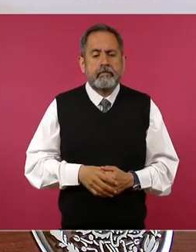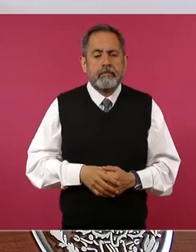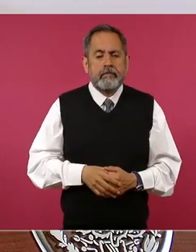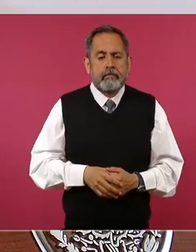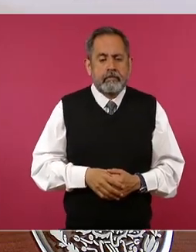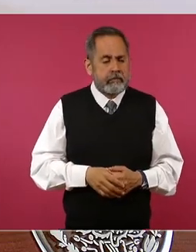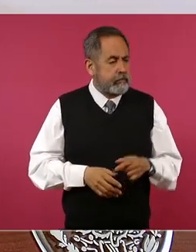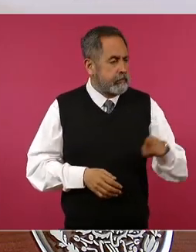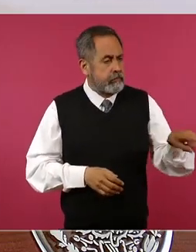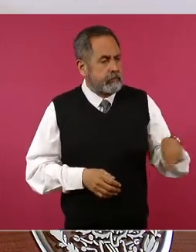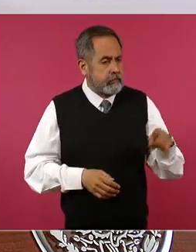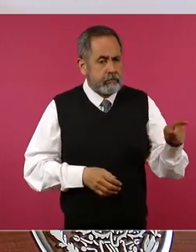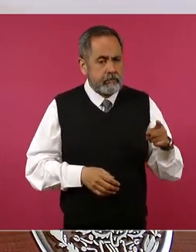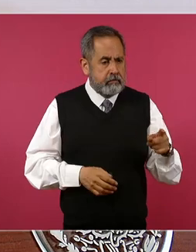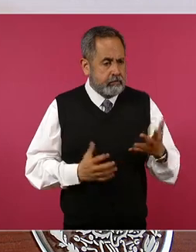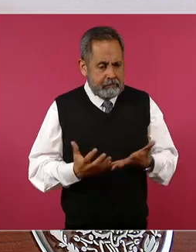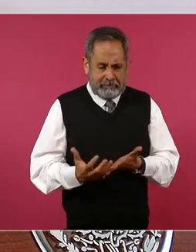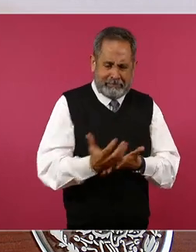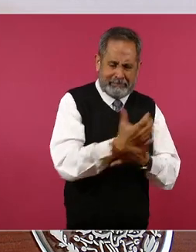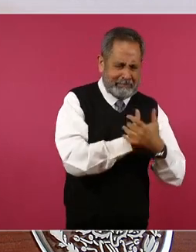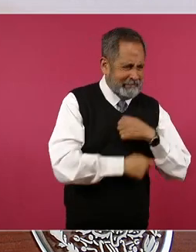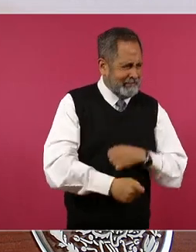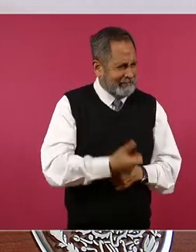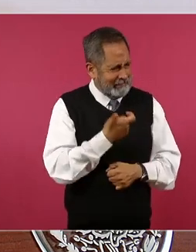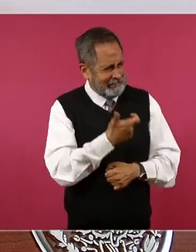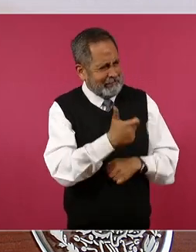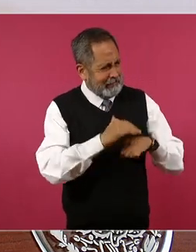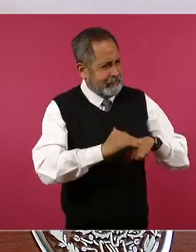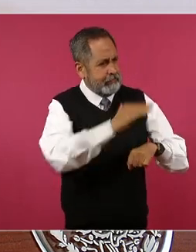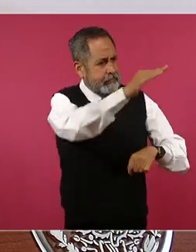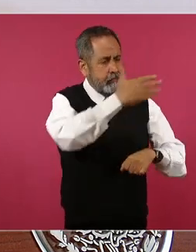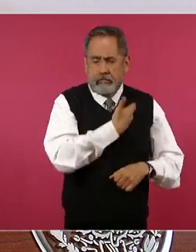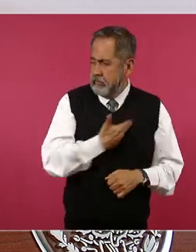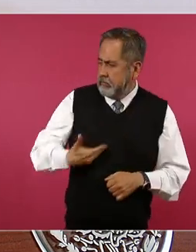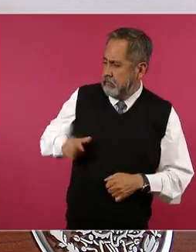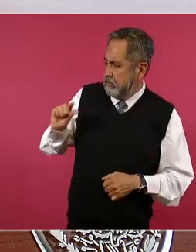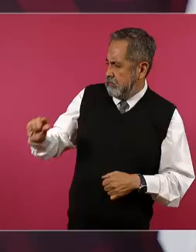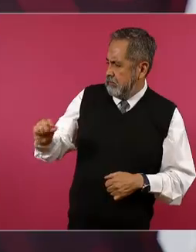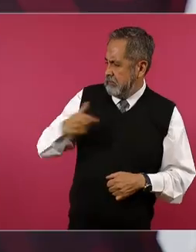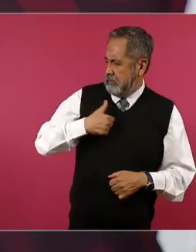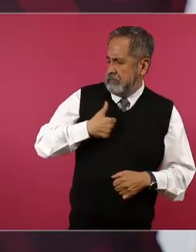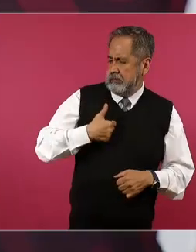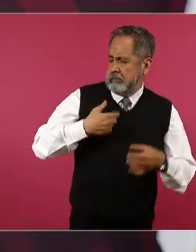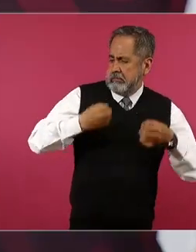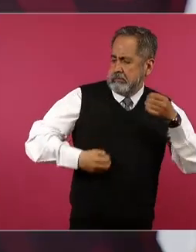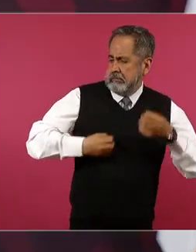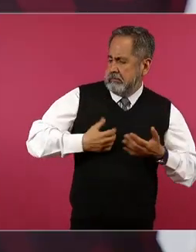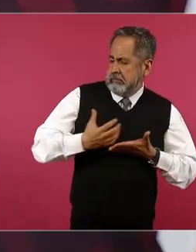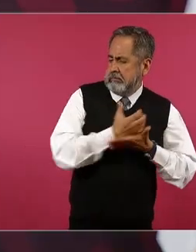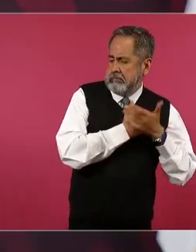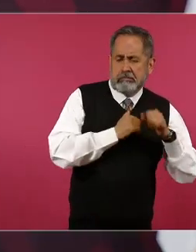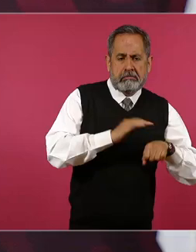deciden ganar más que el presidente si la Constitución establece lo contrario